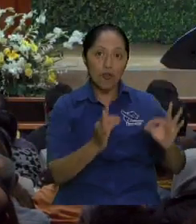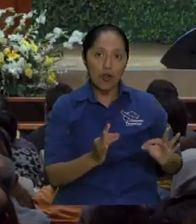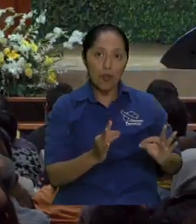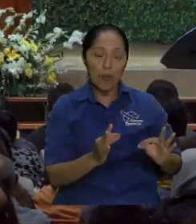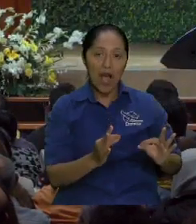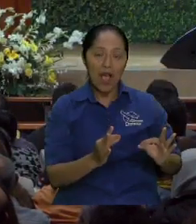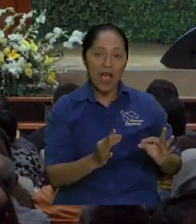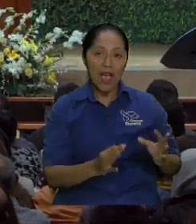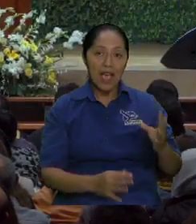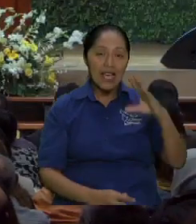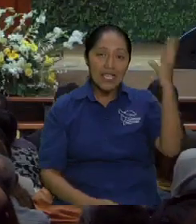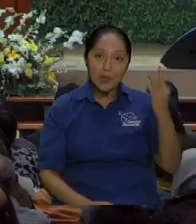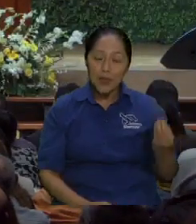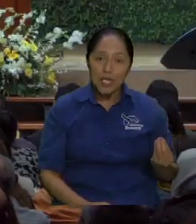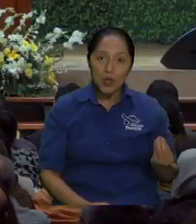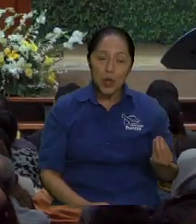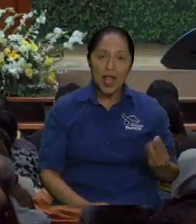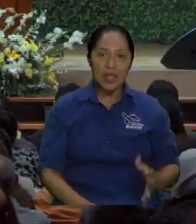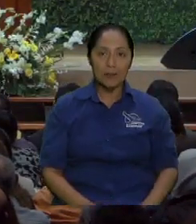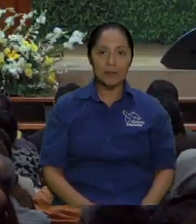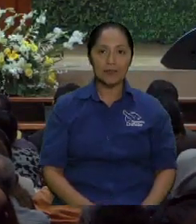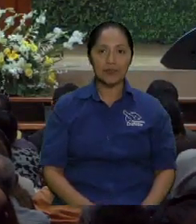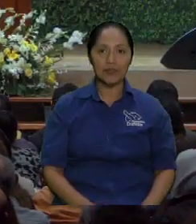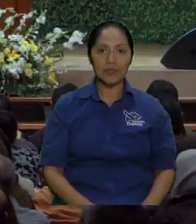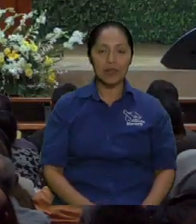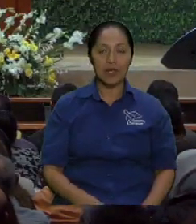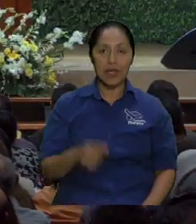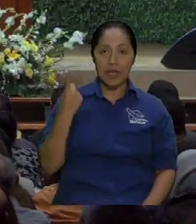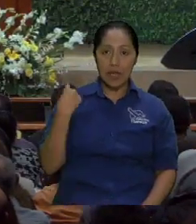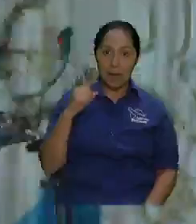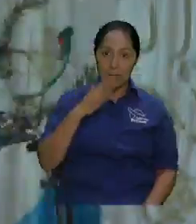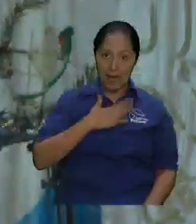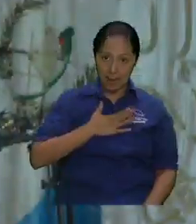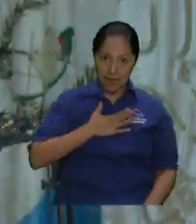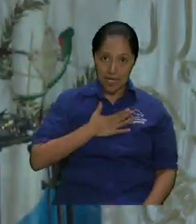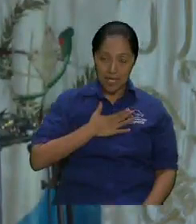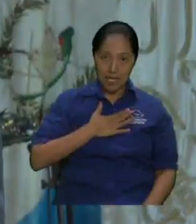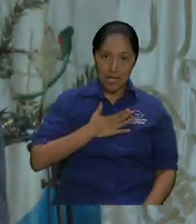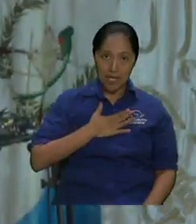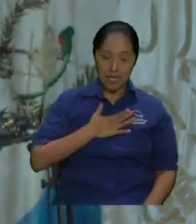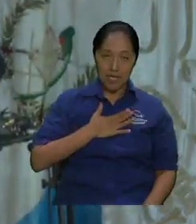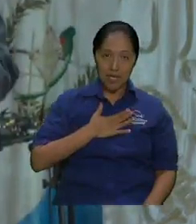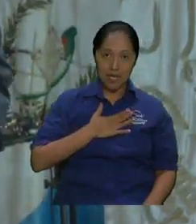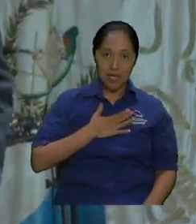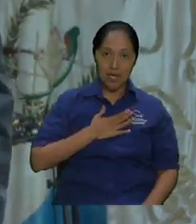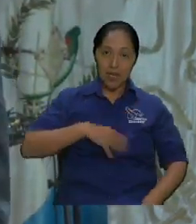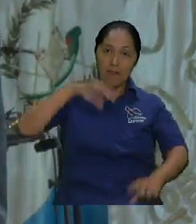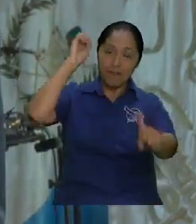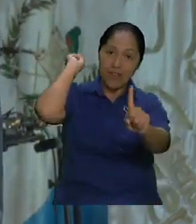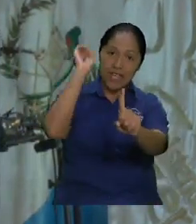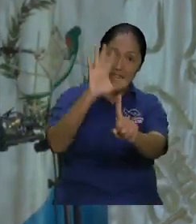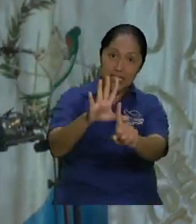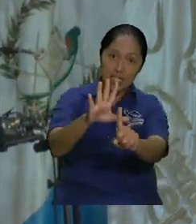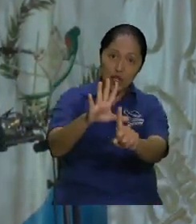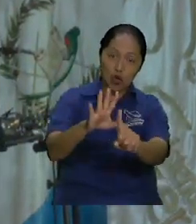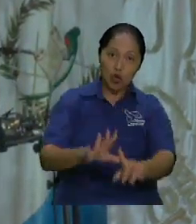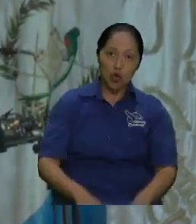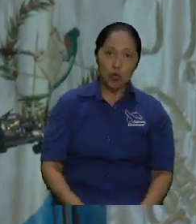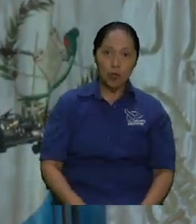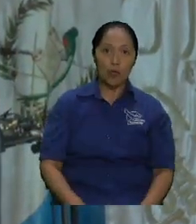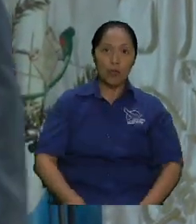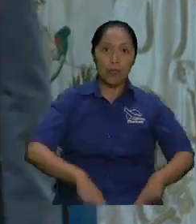al predicarle a usted hermano es una gran bendición yo salgo beneficiado a hablar con usted